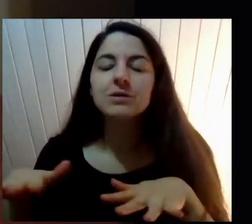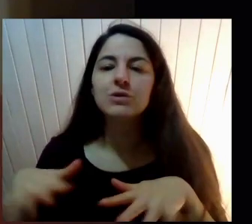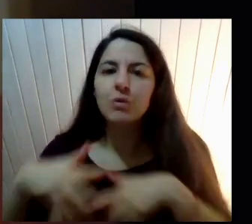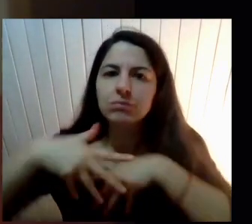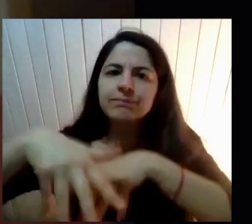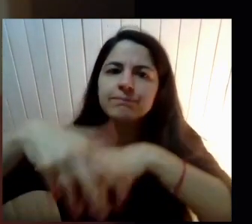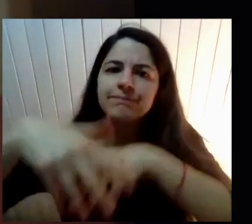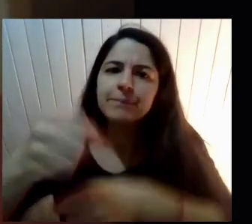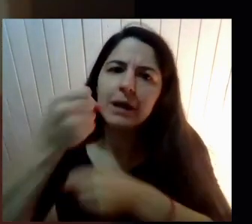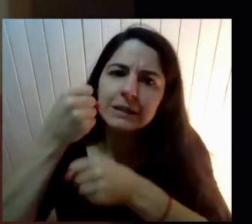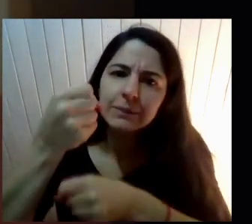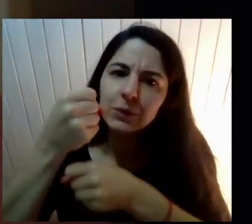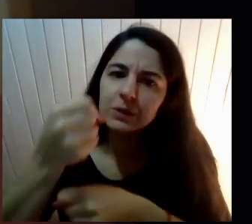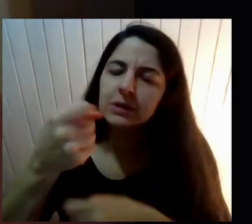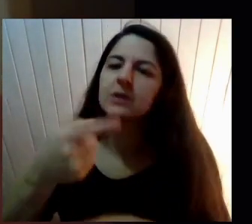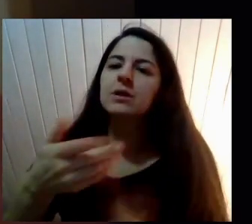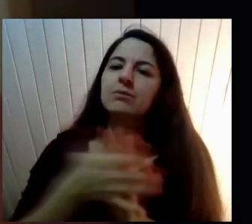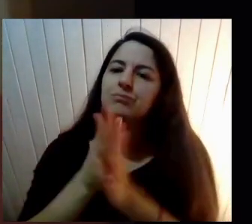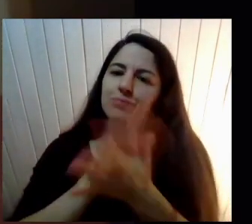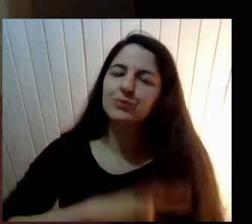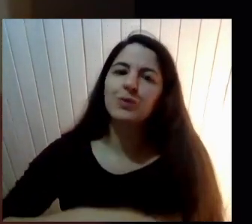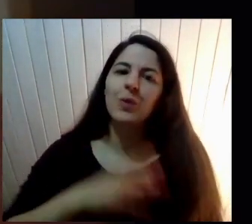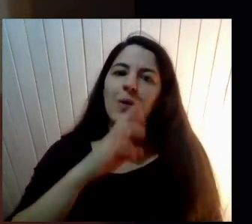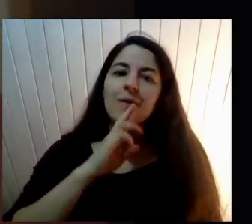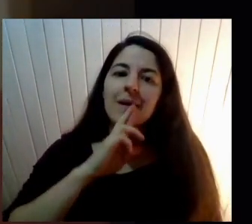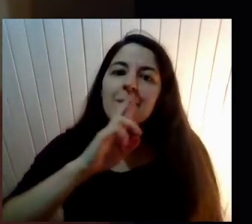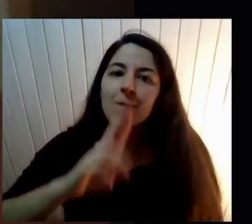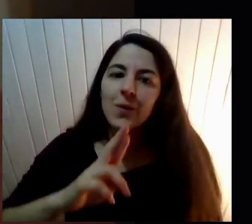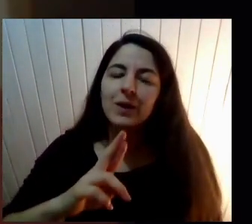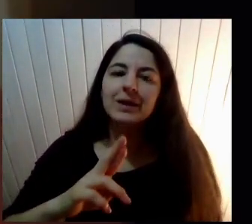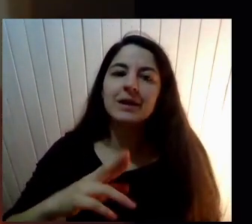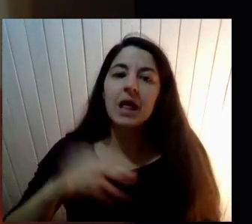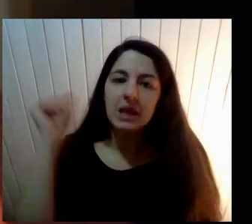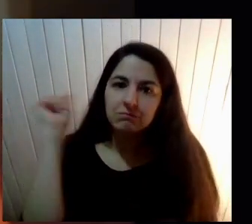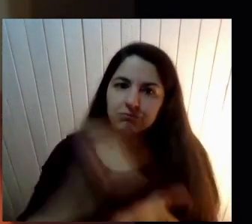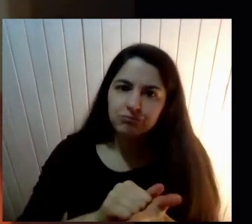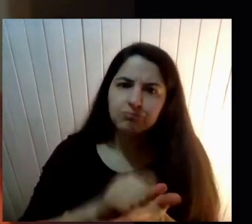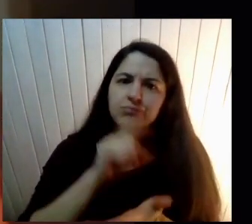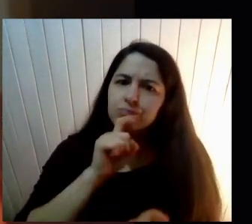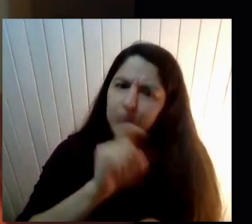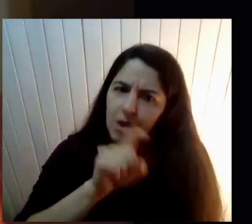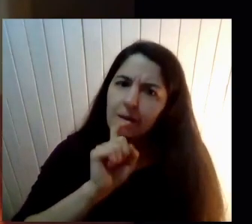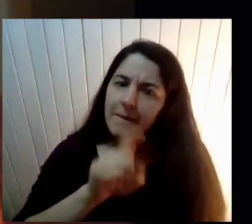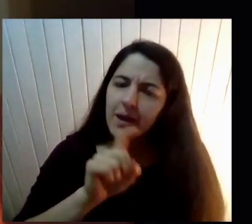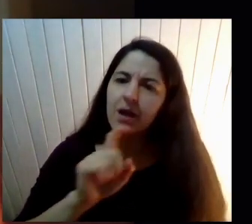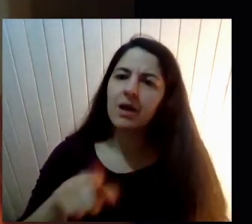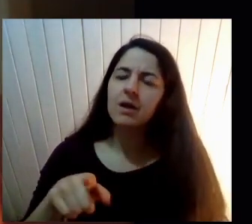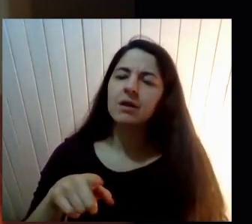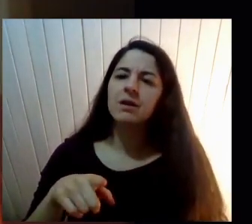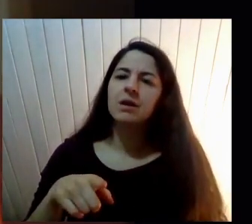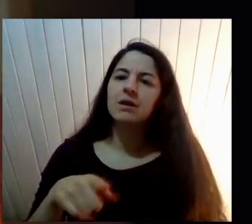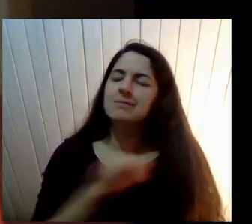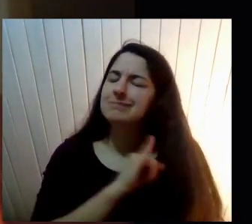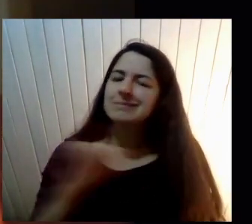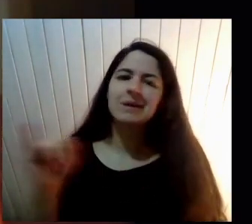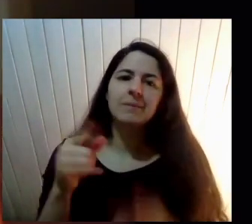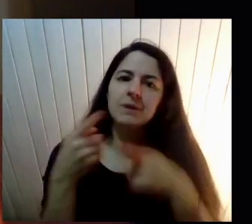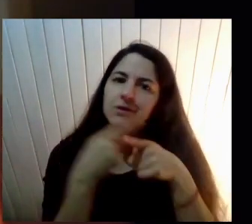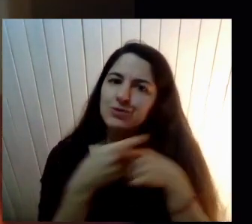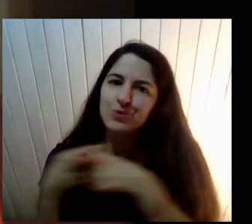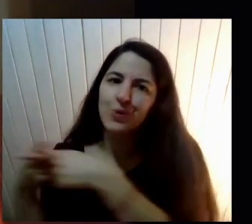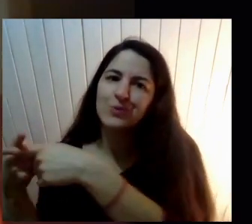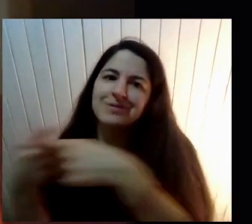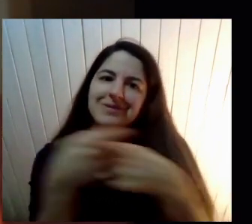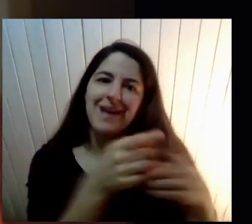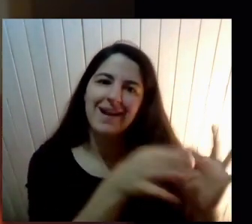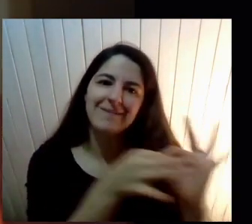hay Por levantar La educación No sexista Como demanda Están atravesadas También por El movimiento social Y en este caso De jóvenes